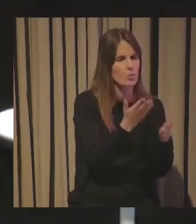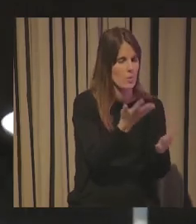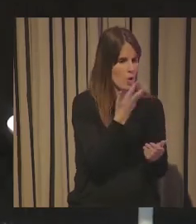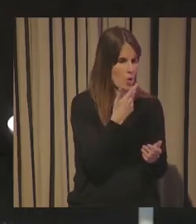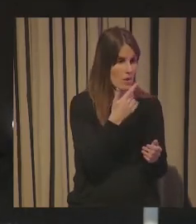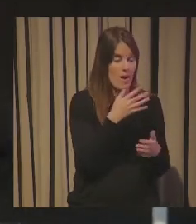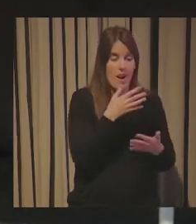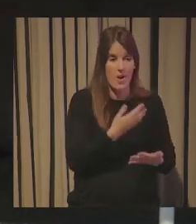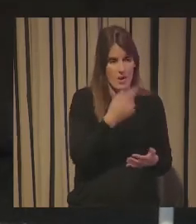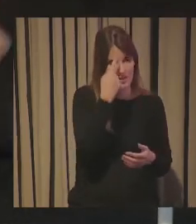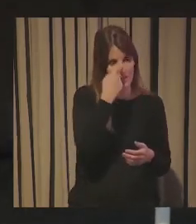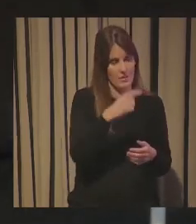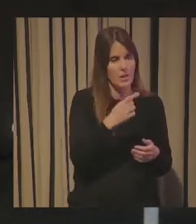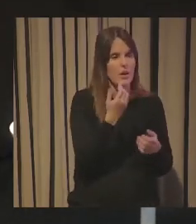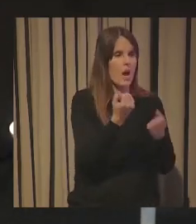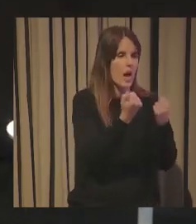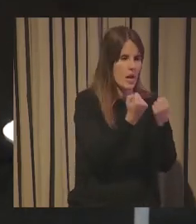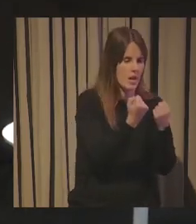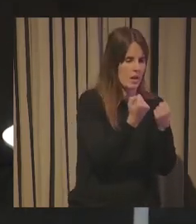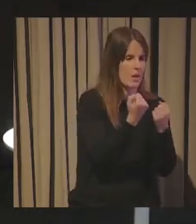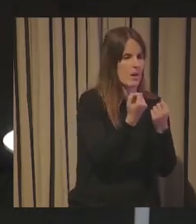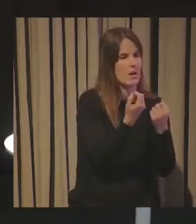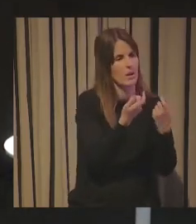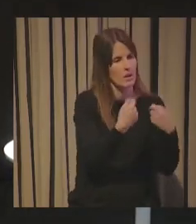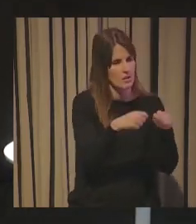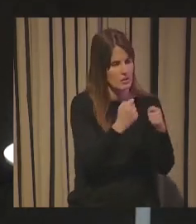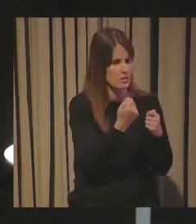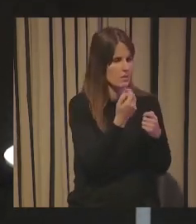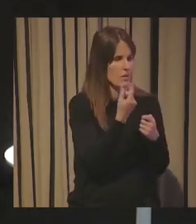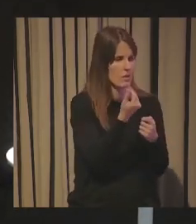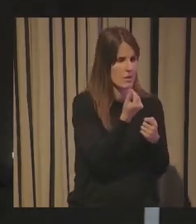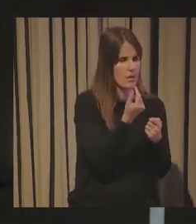día, pues os podéis imaginar, coste de la energía, inflación, tipos de interés,